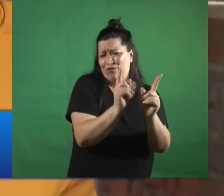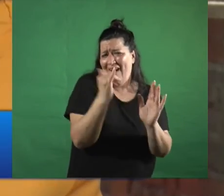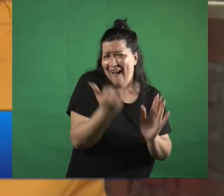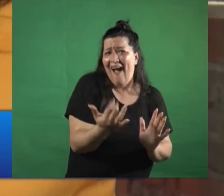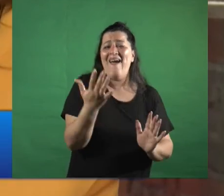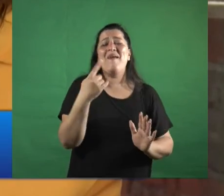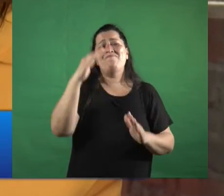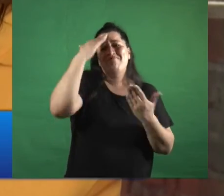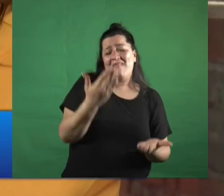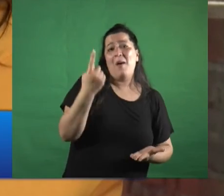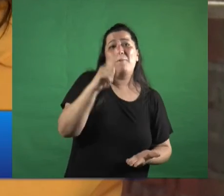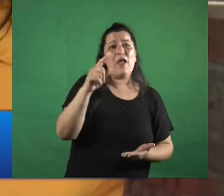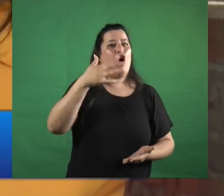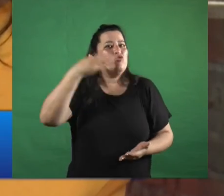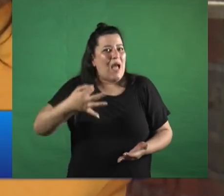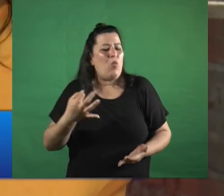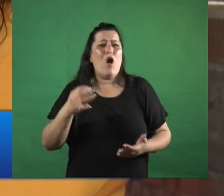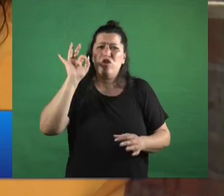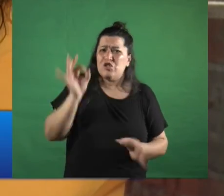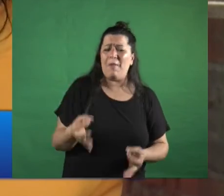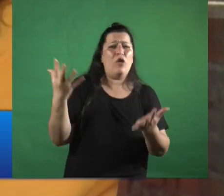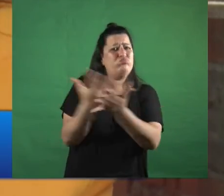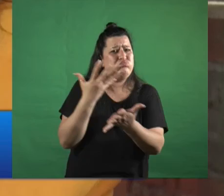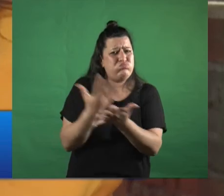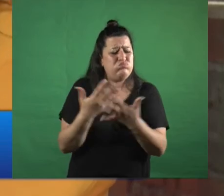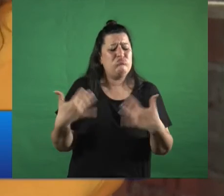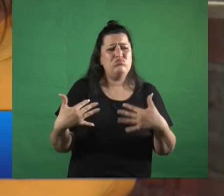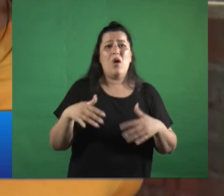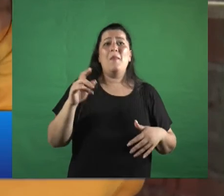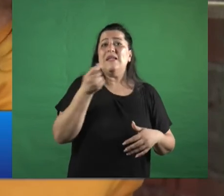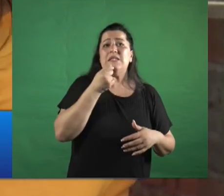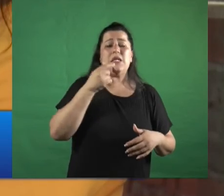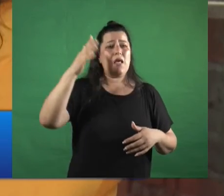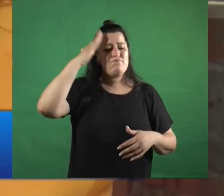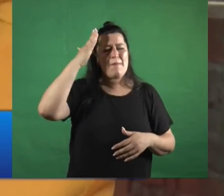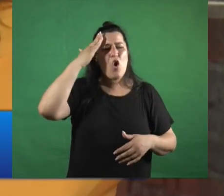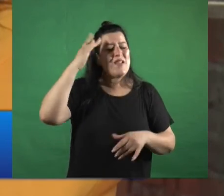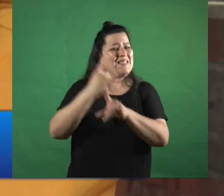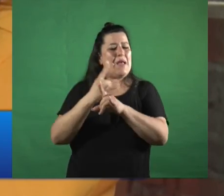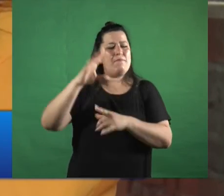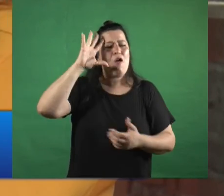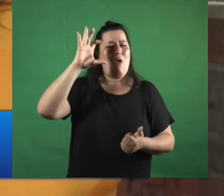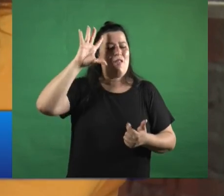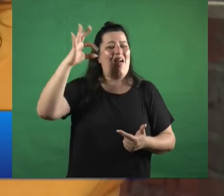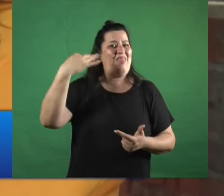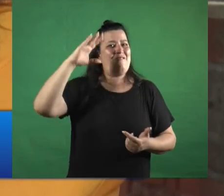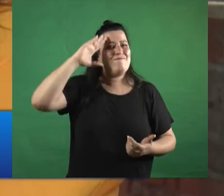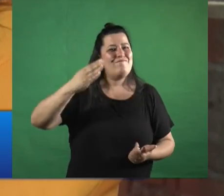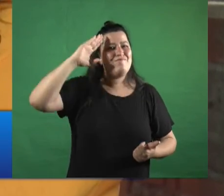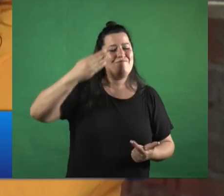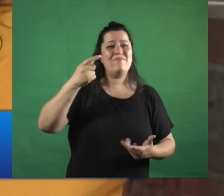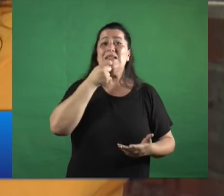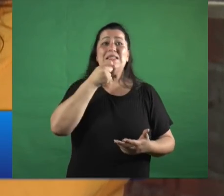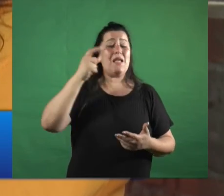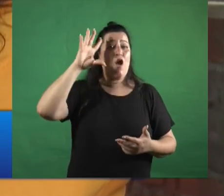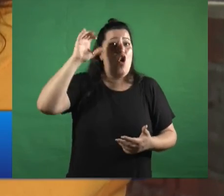pero es bueno saber el sufrimiento que trajo porque si no hacemos ejercicio de memoria constante nos perdemos una parte de